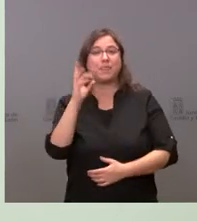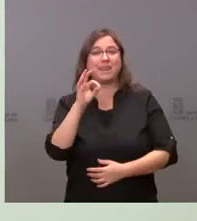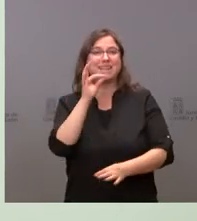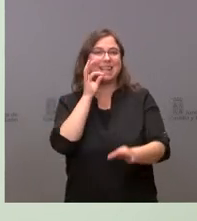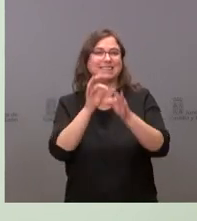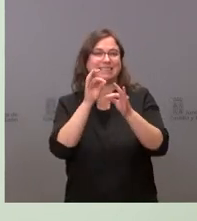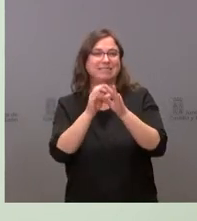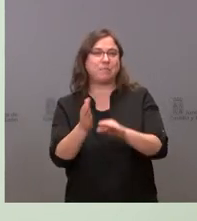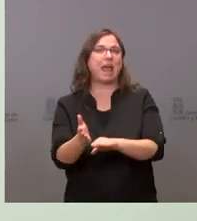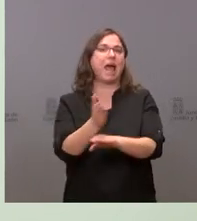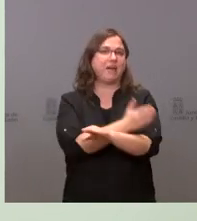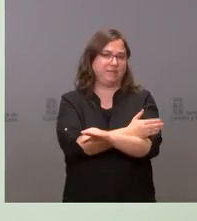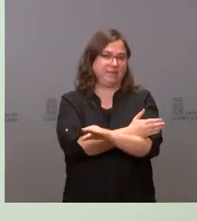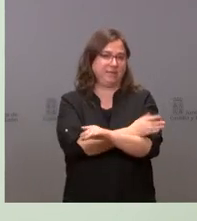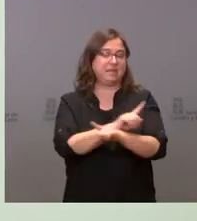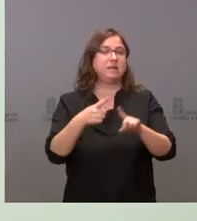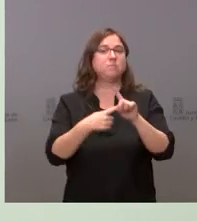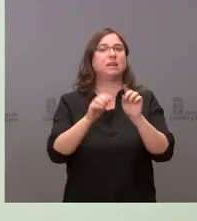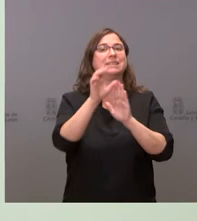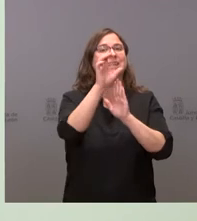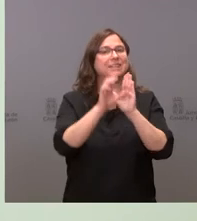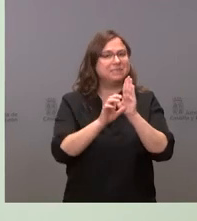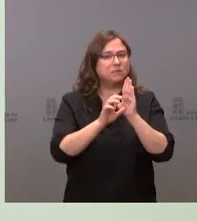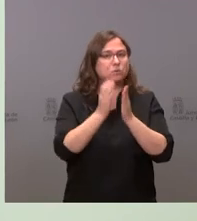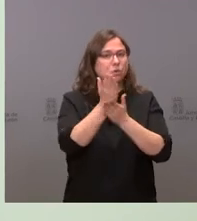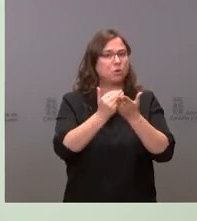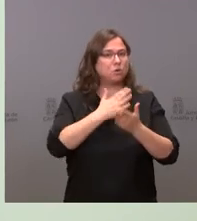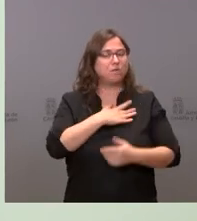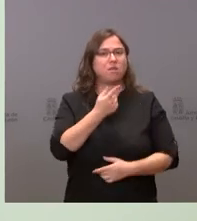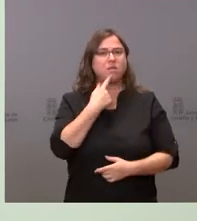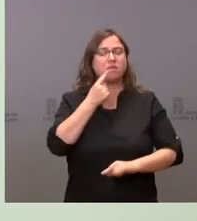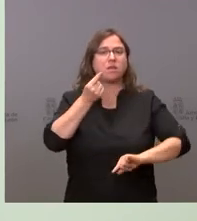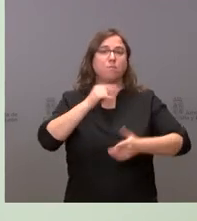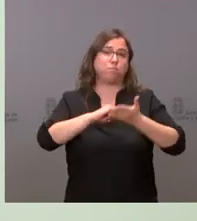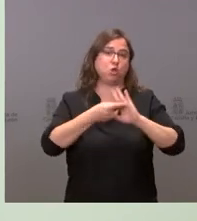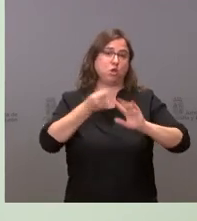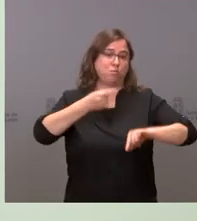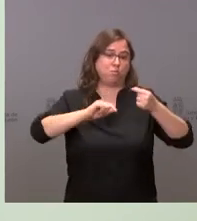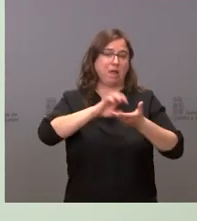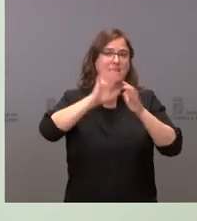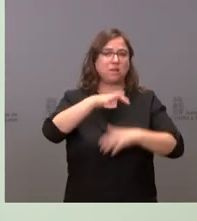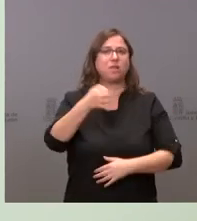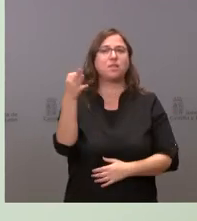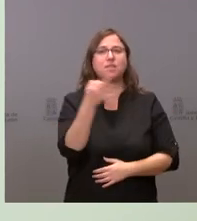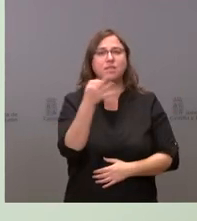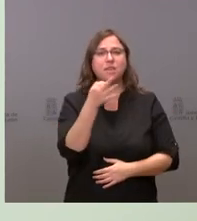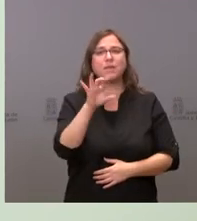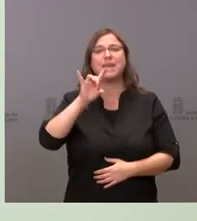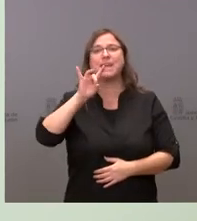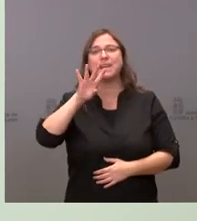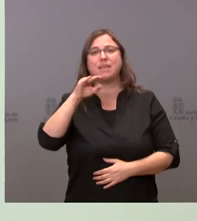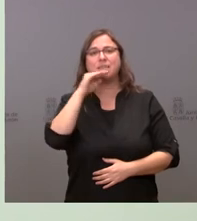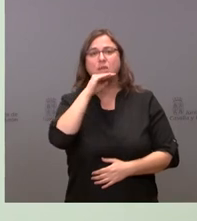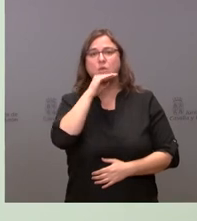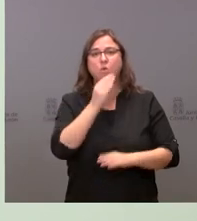septiembre y el estatuto de autonomía dice que el proyecto de presupuestos de la comunidad autónoma tiene que ir antes del 15 de octubre